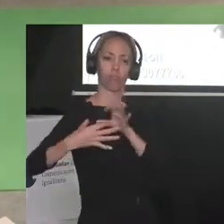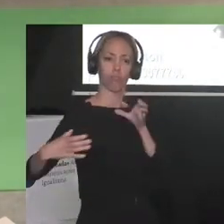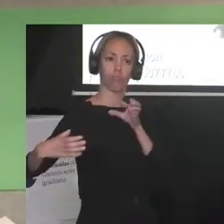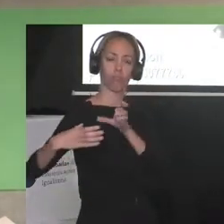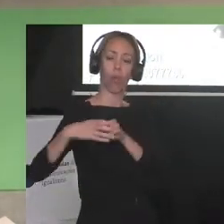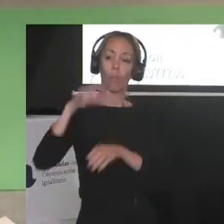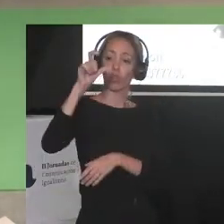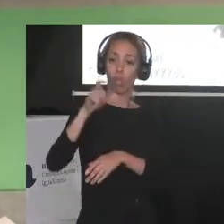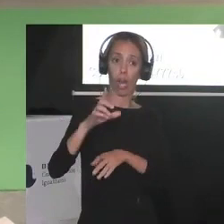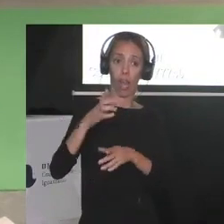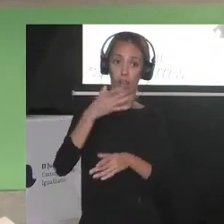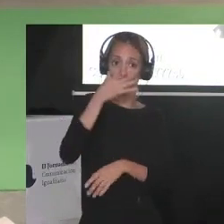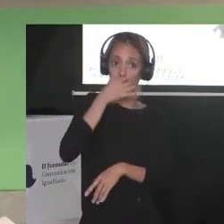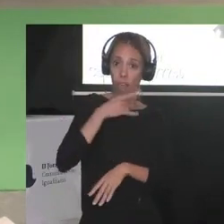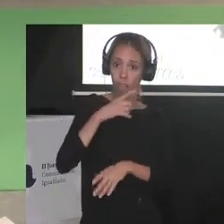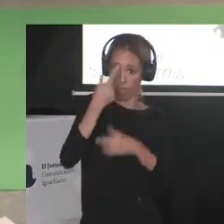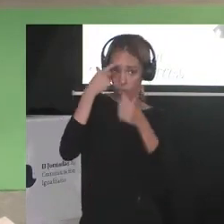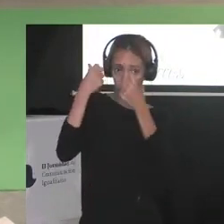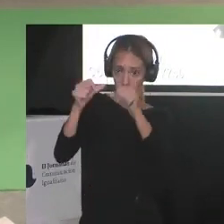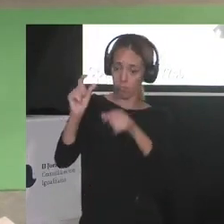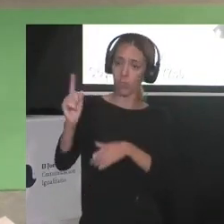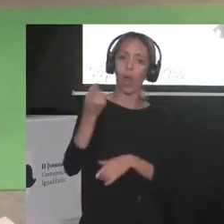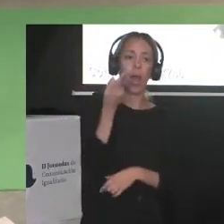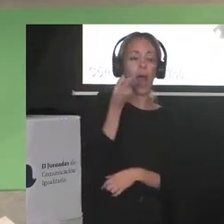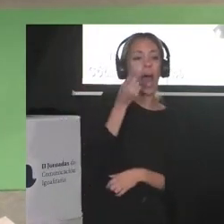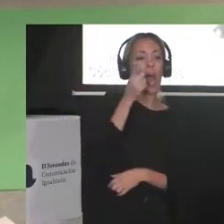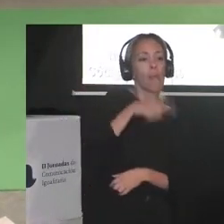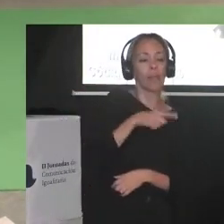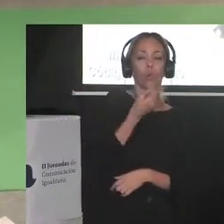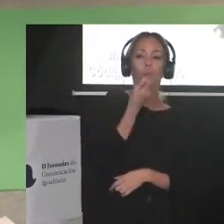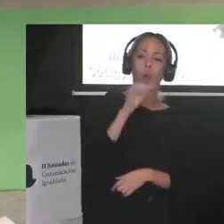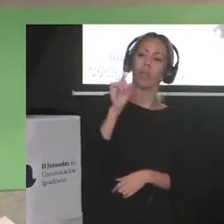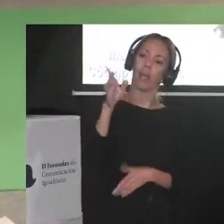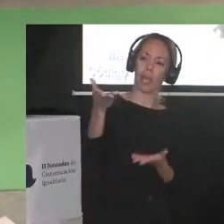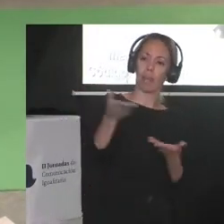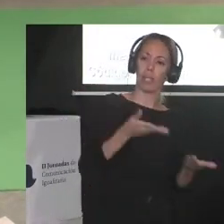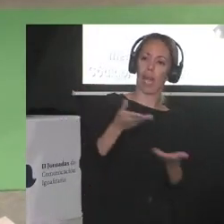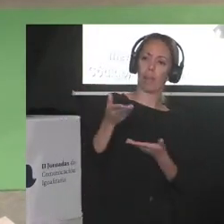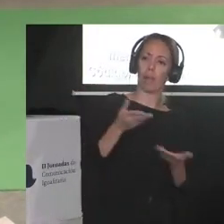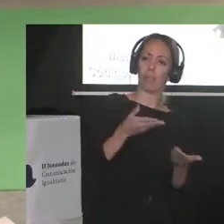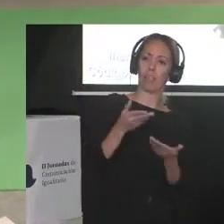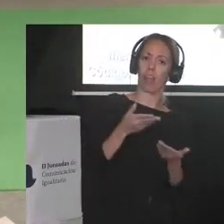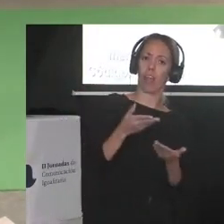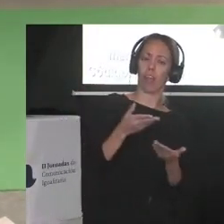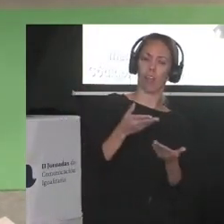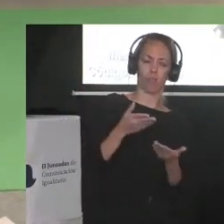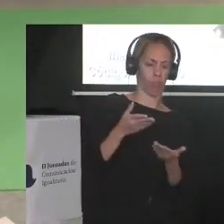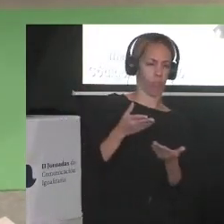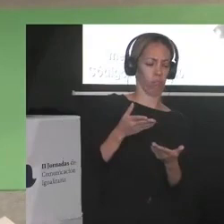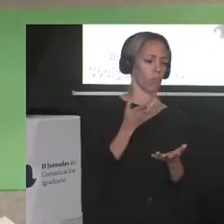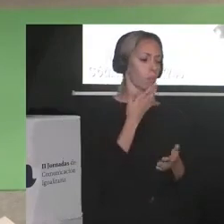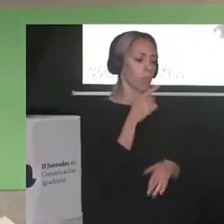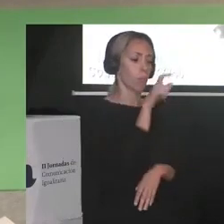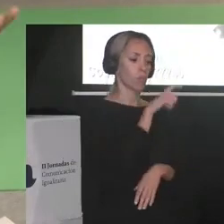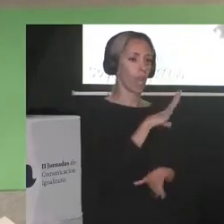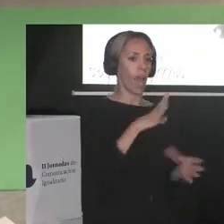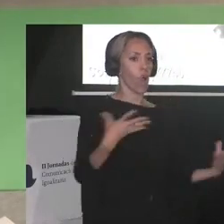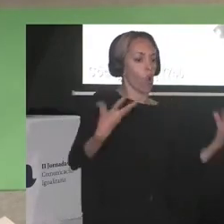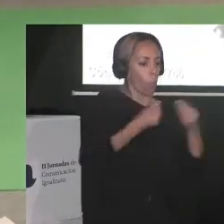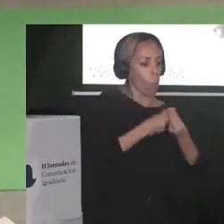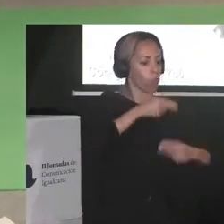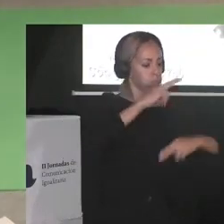racializada a hablar de su tema una vez al mes, no es lo mismo que construir en común o,